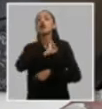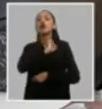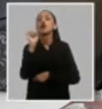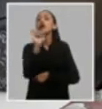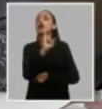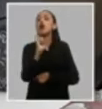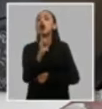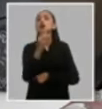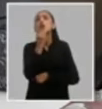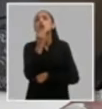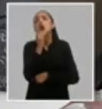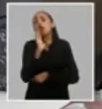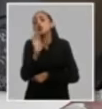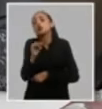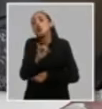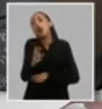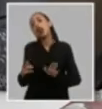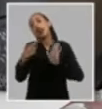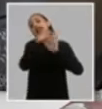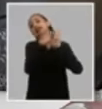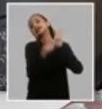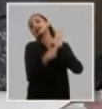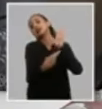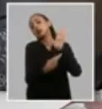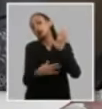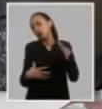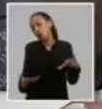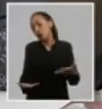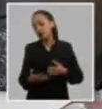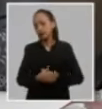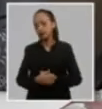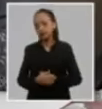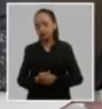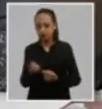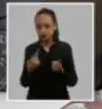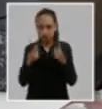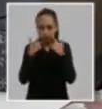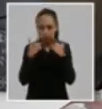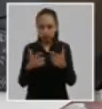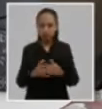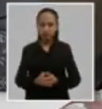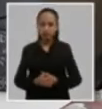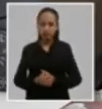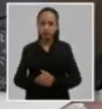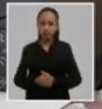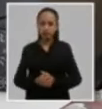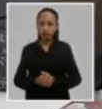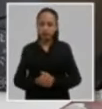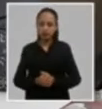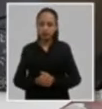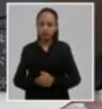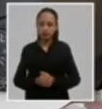como un requisito yo pudiera decir que sea este requisito sin excepcionalidad